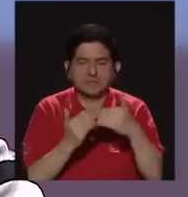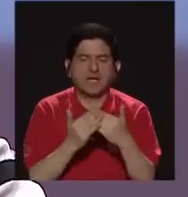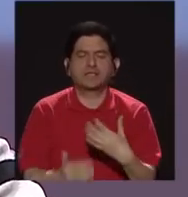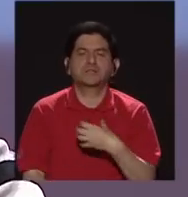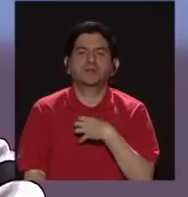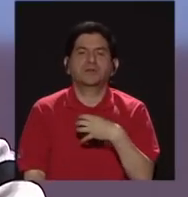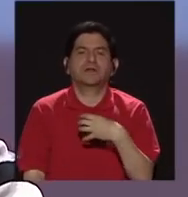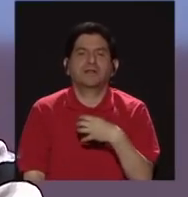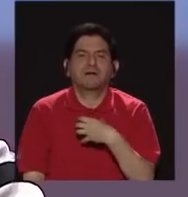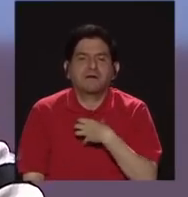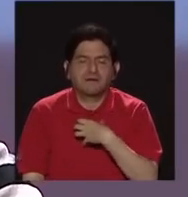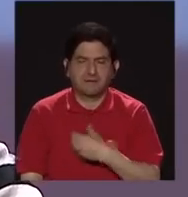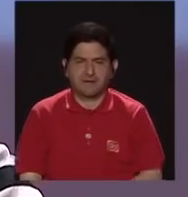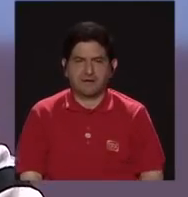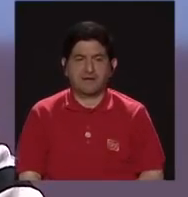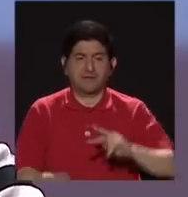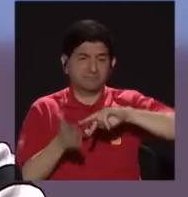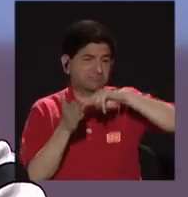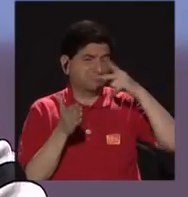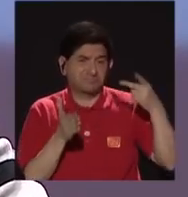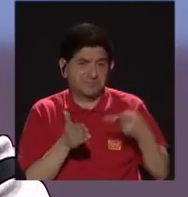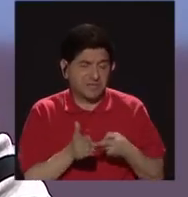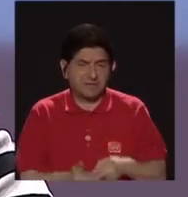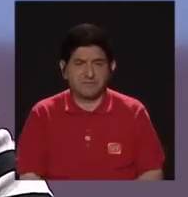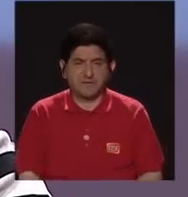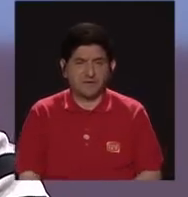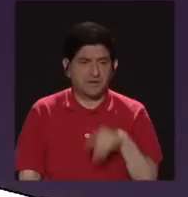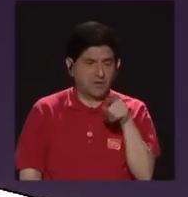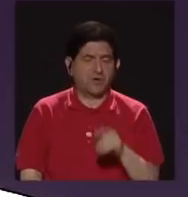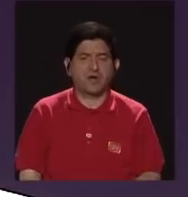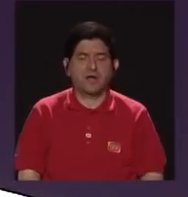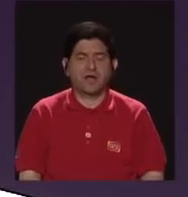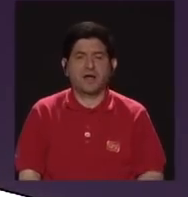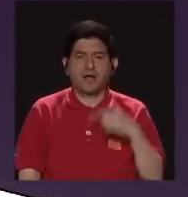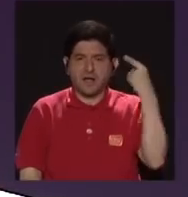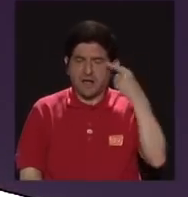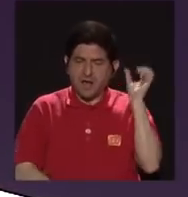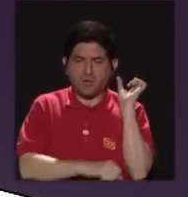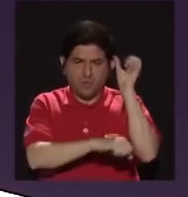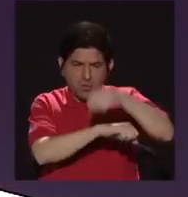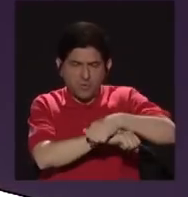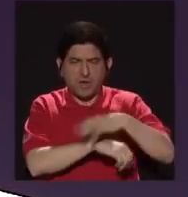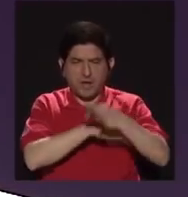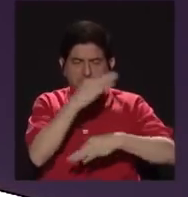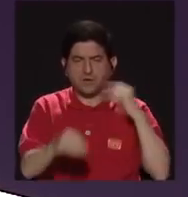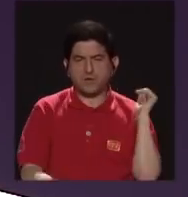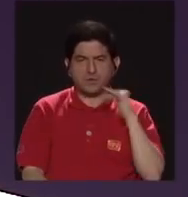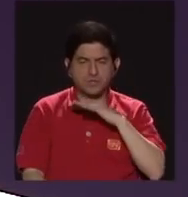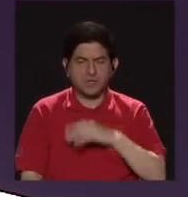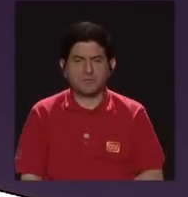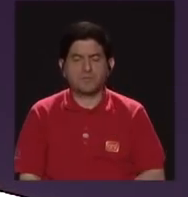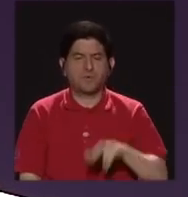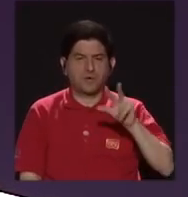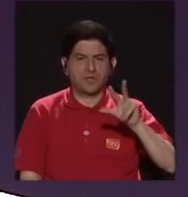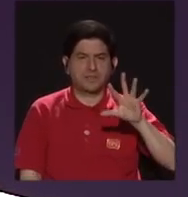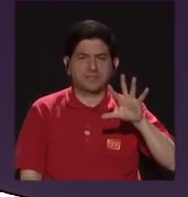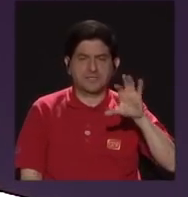protesta que resultó en votar, en derrocar a un gobierno corrupto y en tener 350